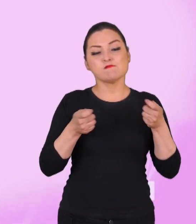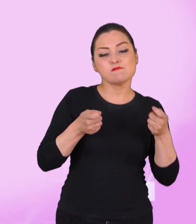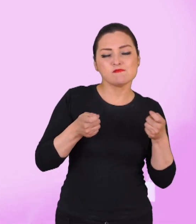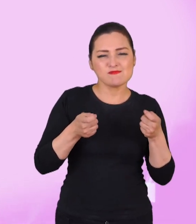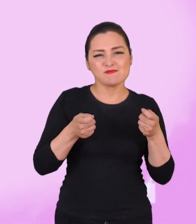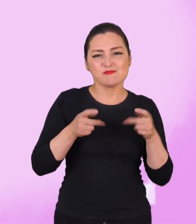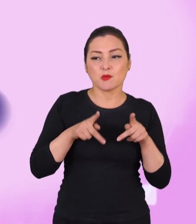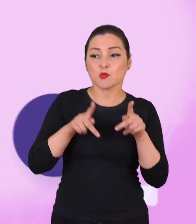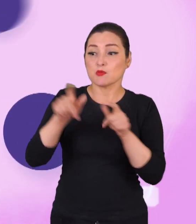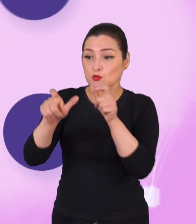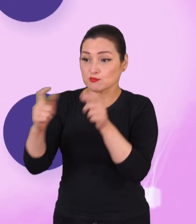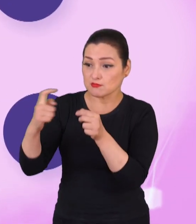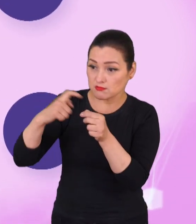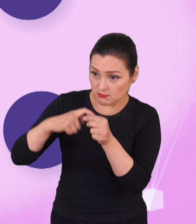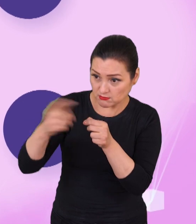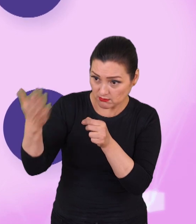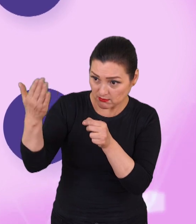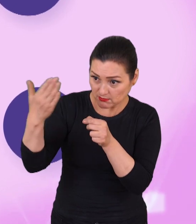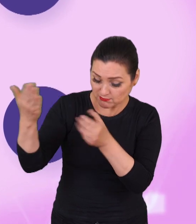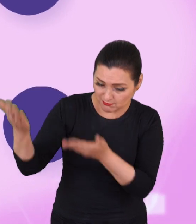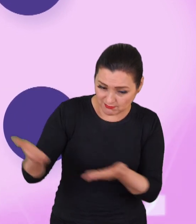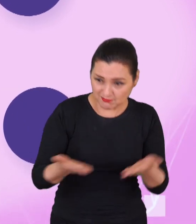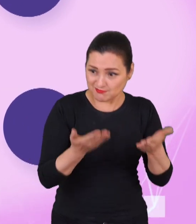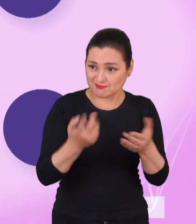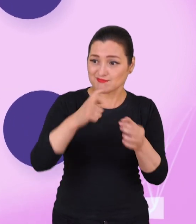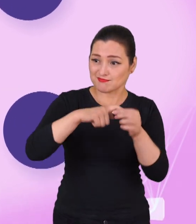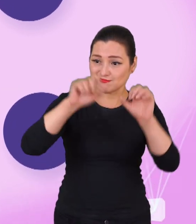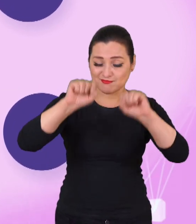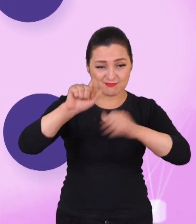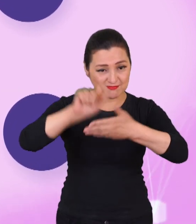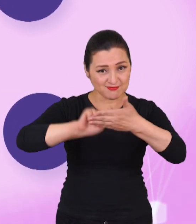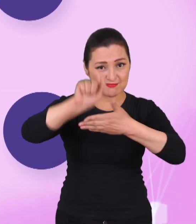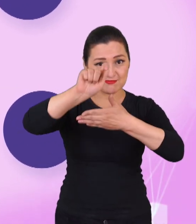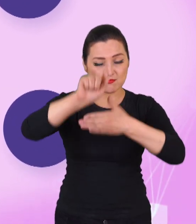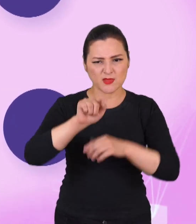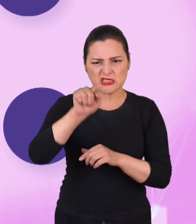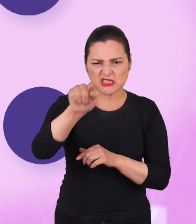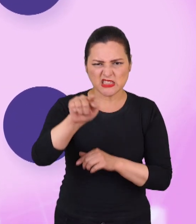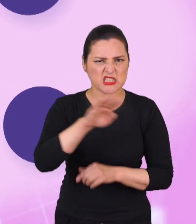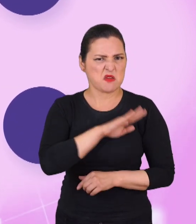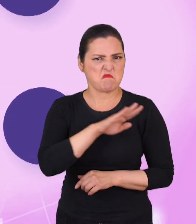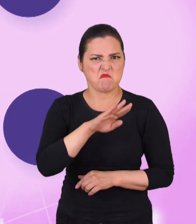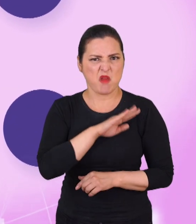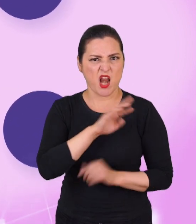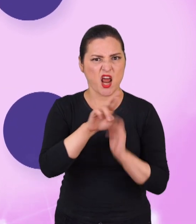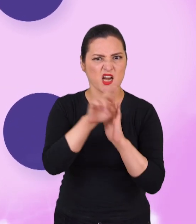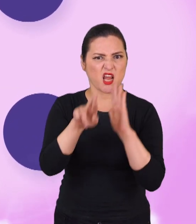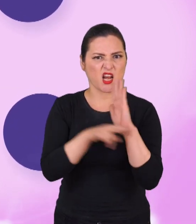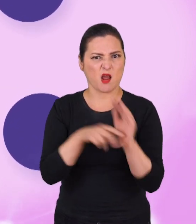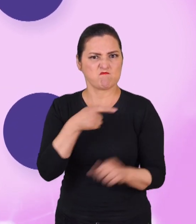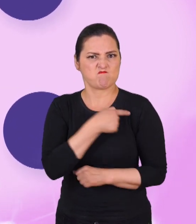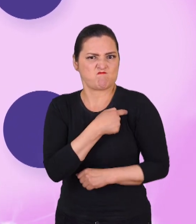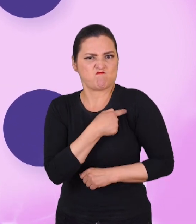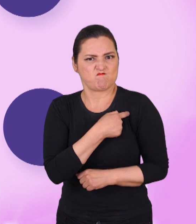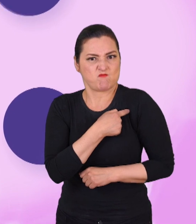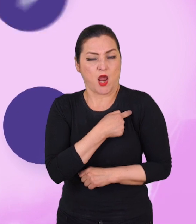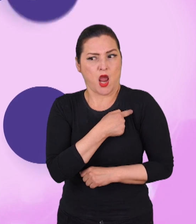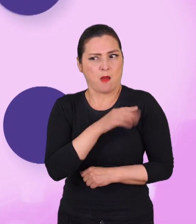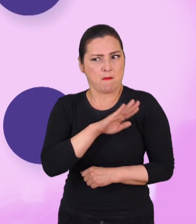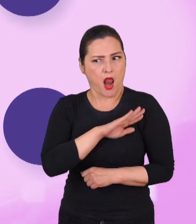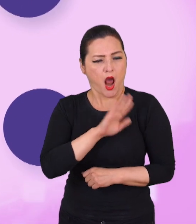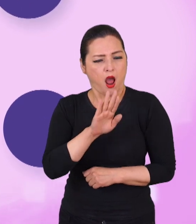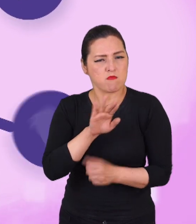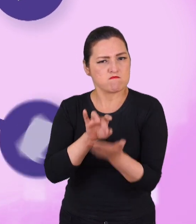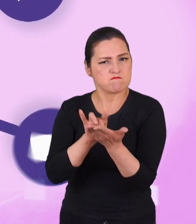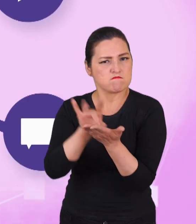que permiten que entren personas nuevas y a las que se puede reportar si alguien ha roto alguna de las normas del grupo o